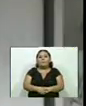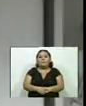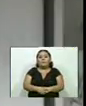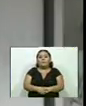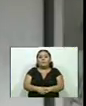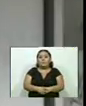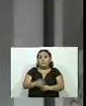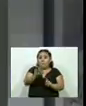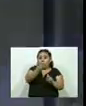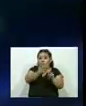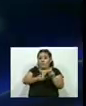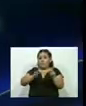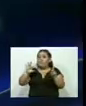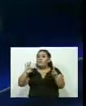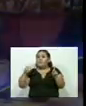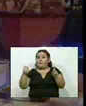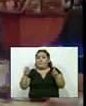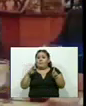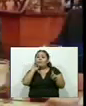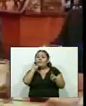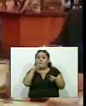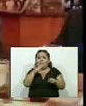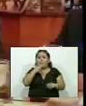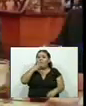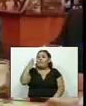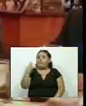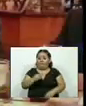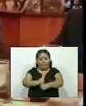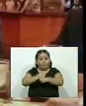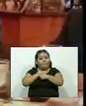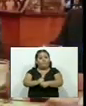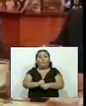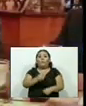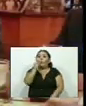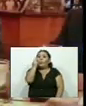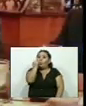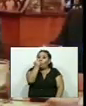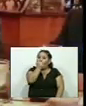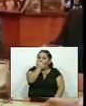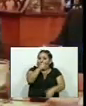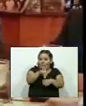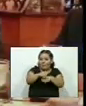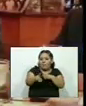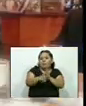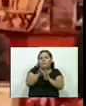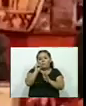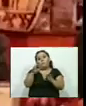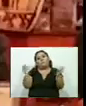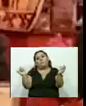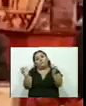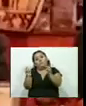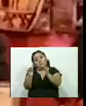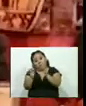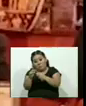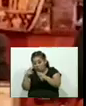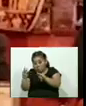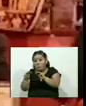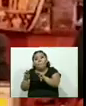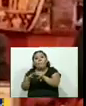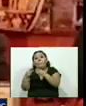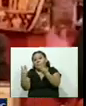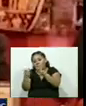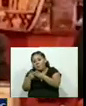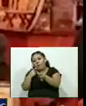Fiscal General confirma que el diputado Norman Quijano sostuvo encuentros con pandilleros para buscar beneficios electorales.